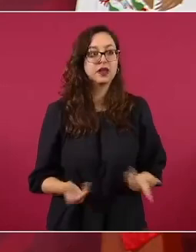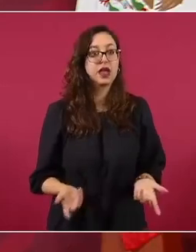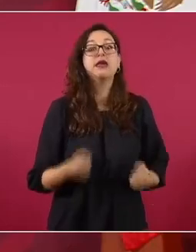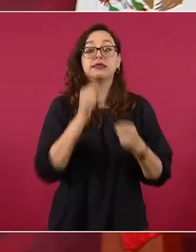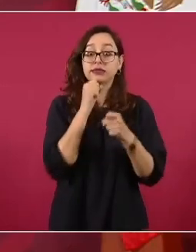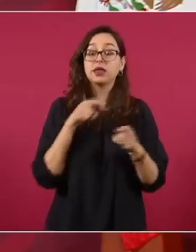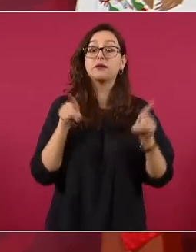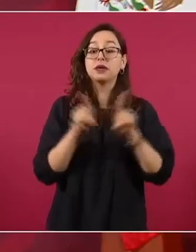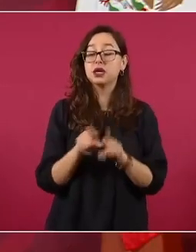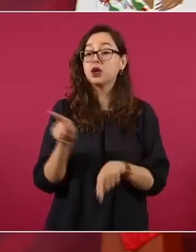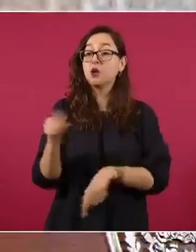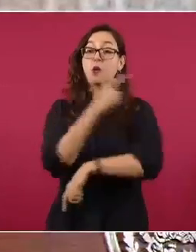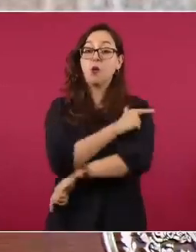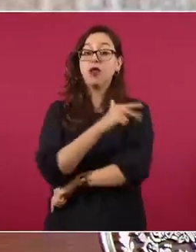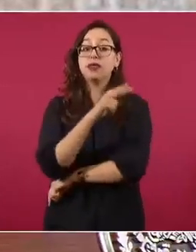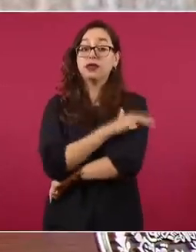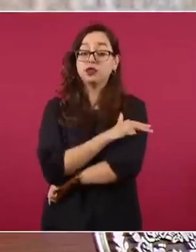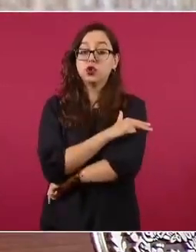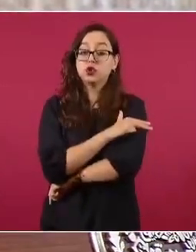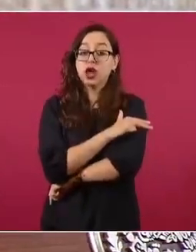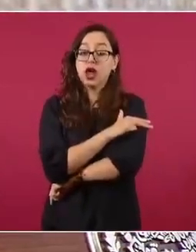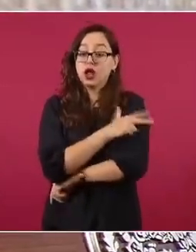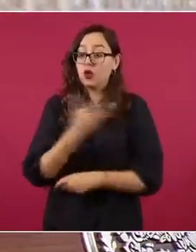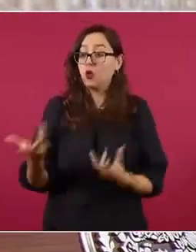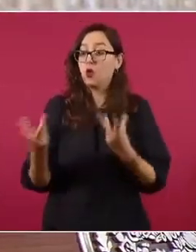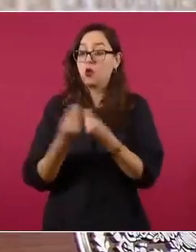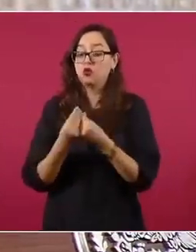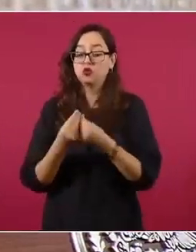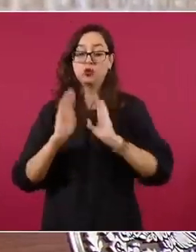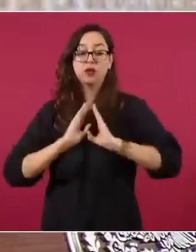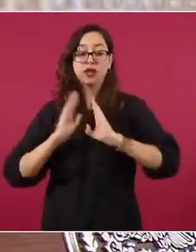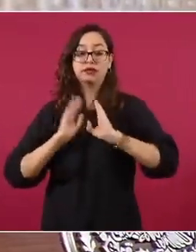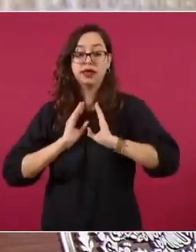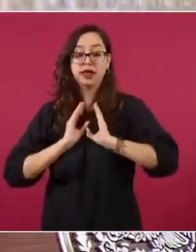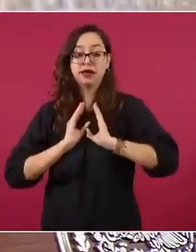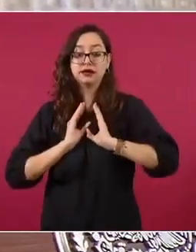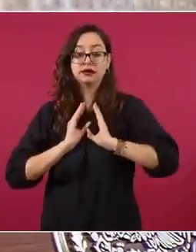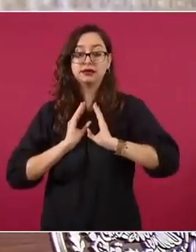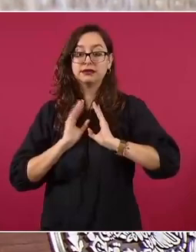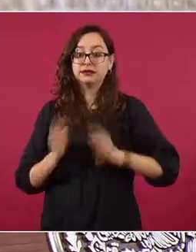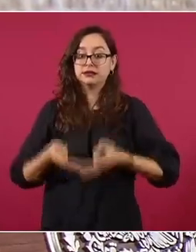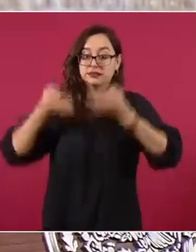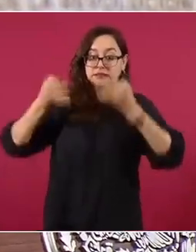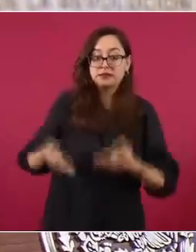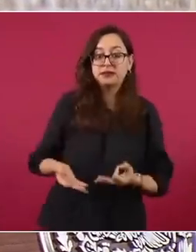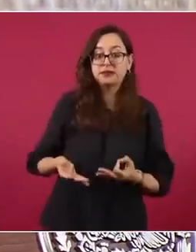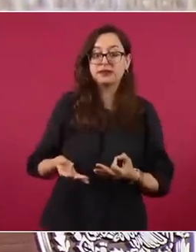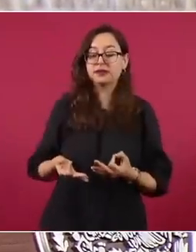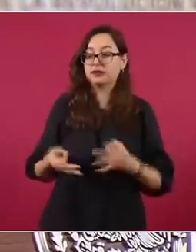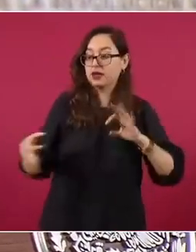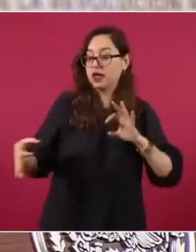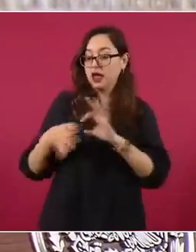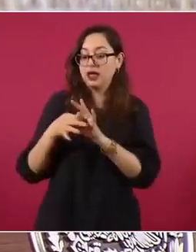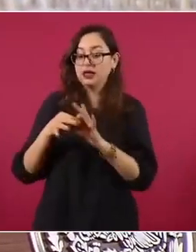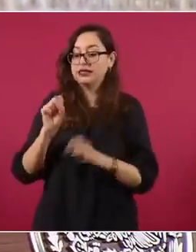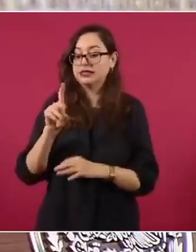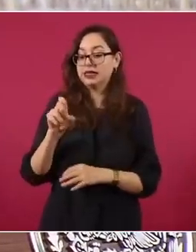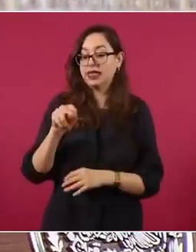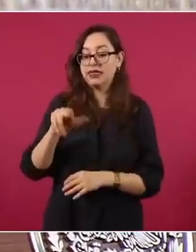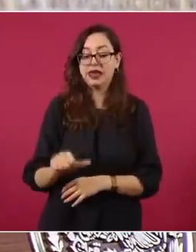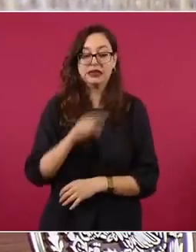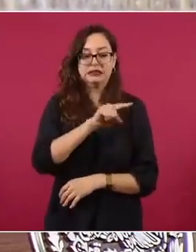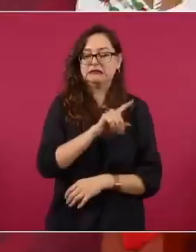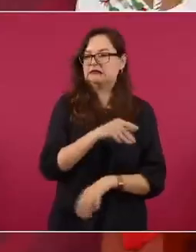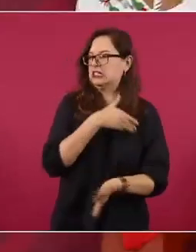Nacional no se constituya ni dependa de las